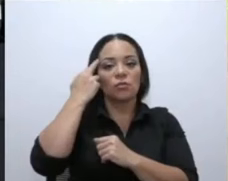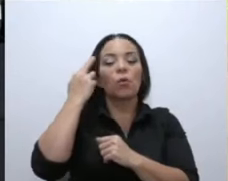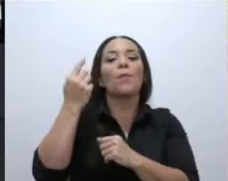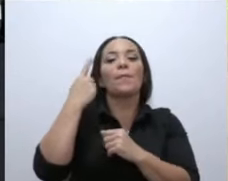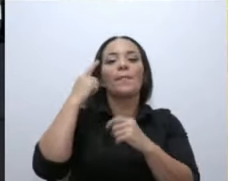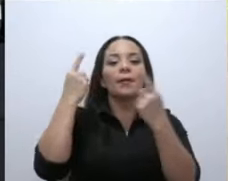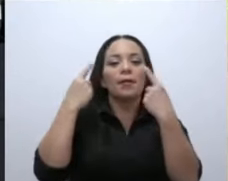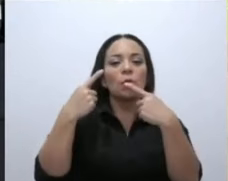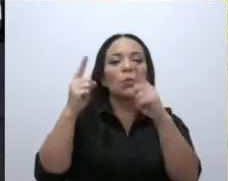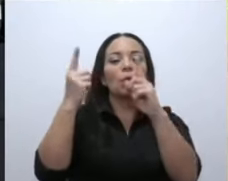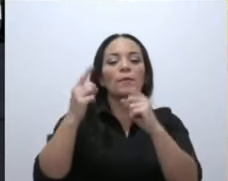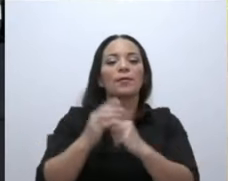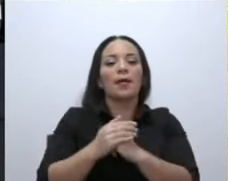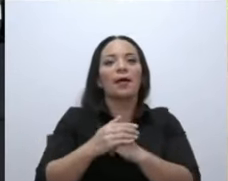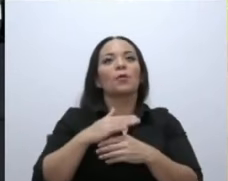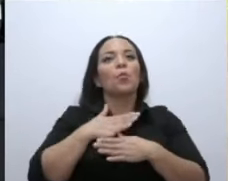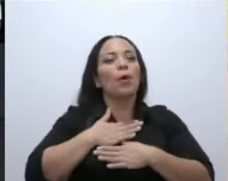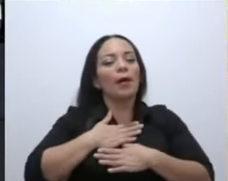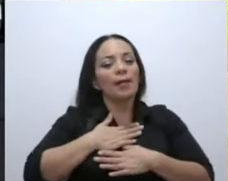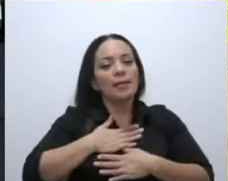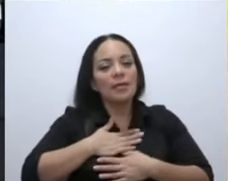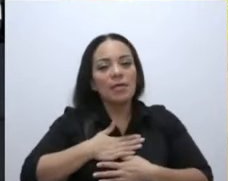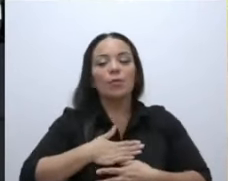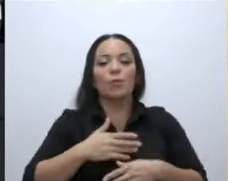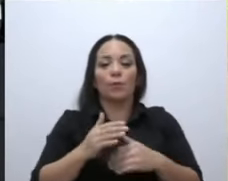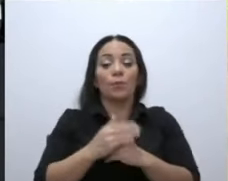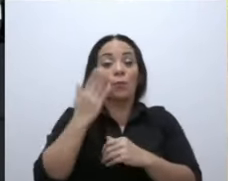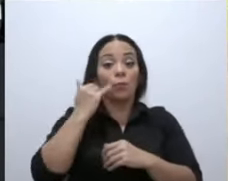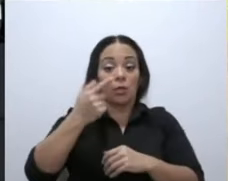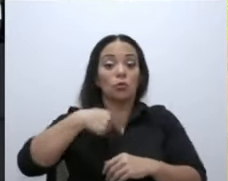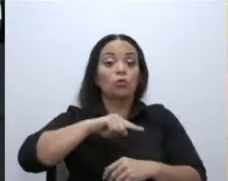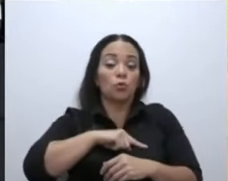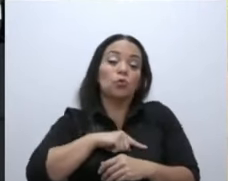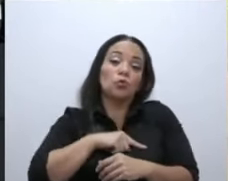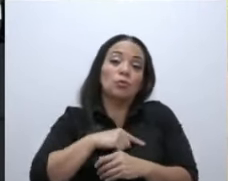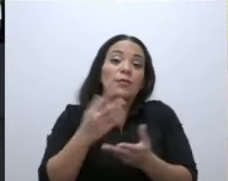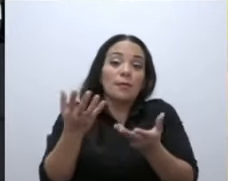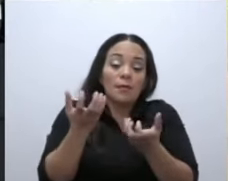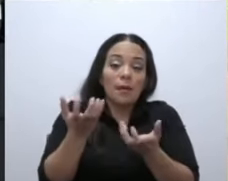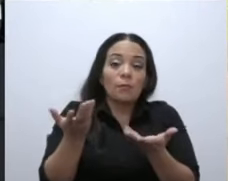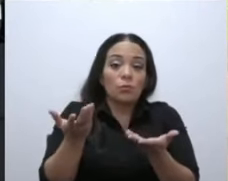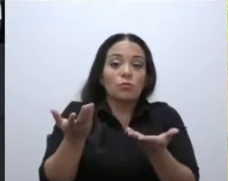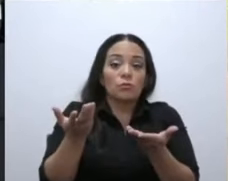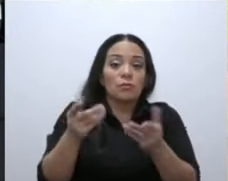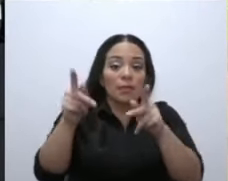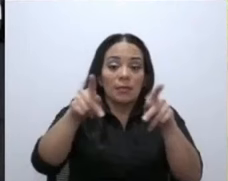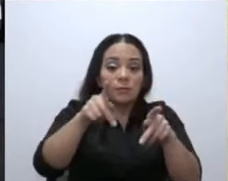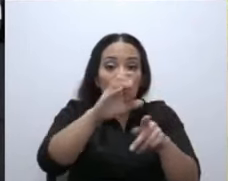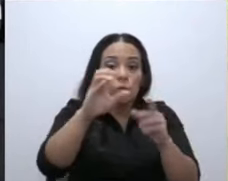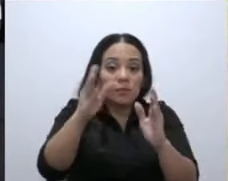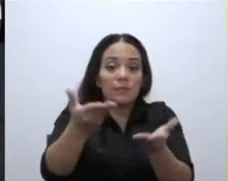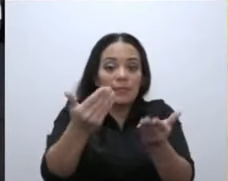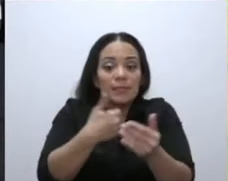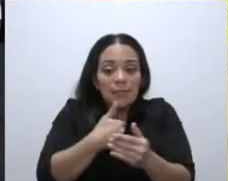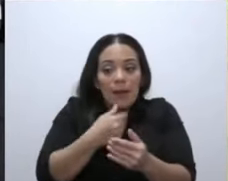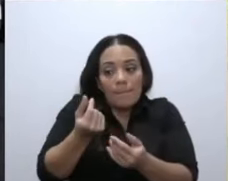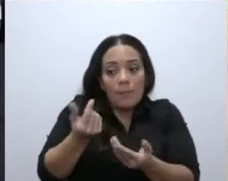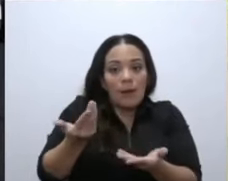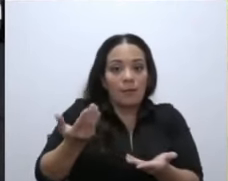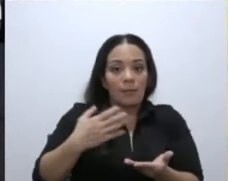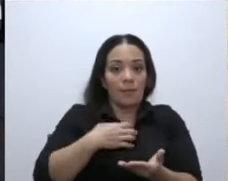ese alivio, porque nosotros queremos que haya plata en la bolsa, en el bolsillo de los costarricenses, que vivan bien,